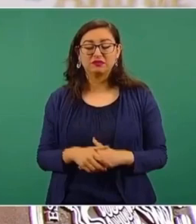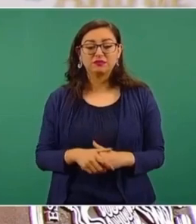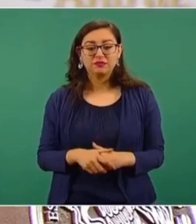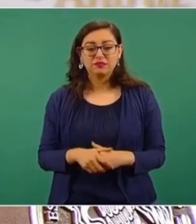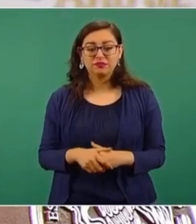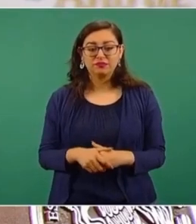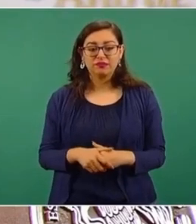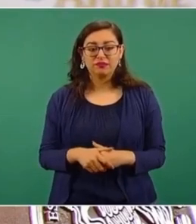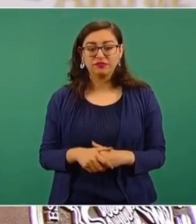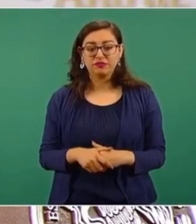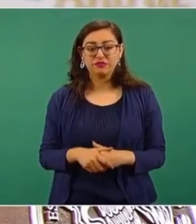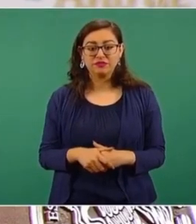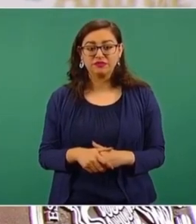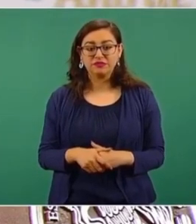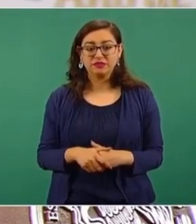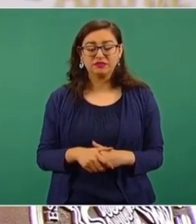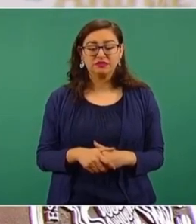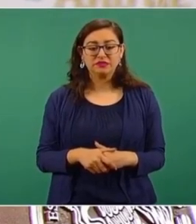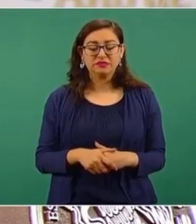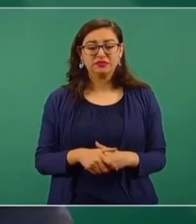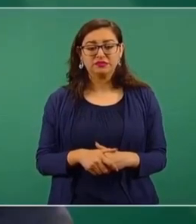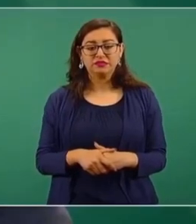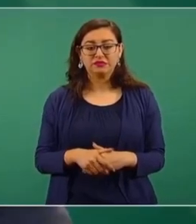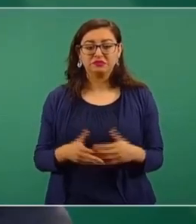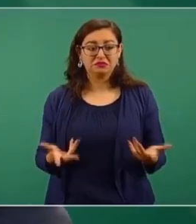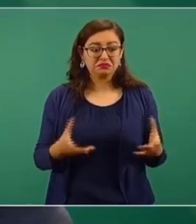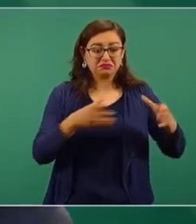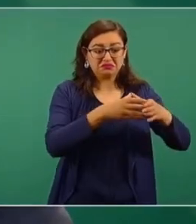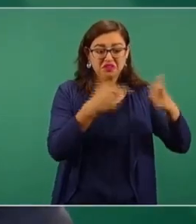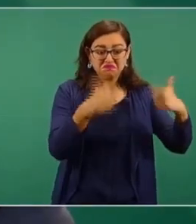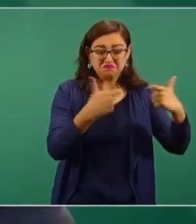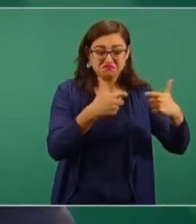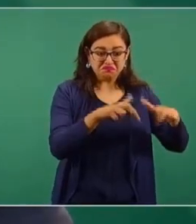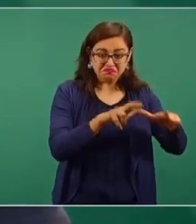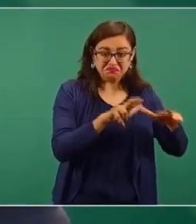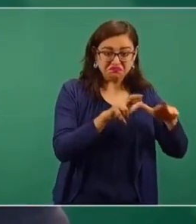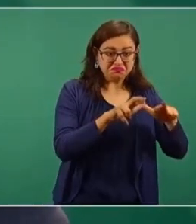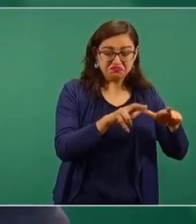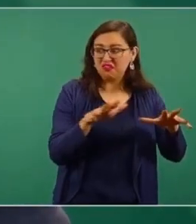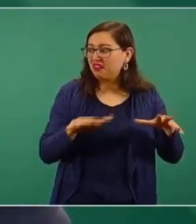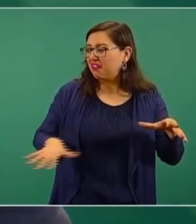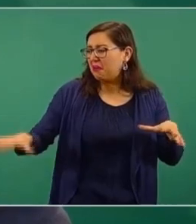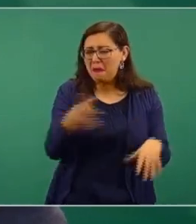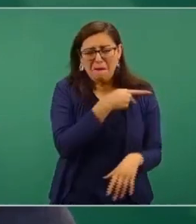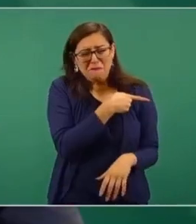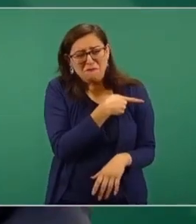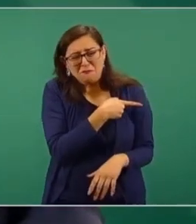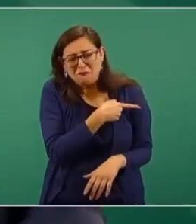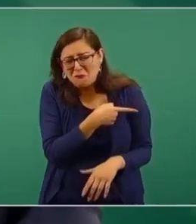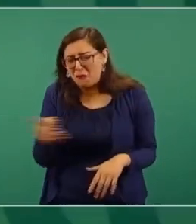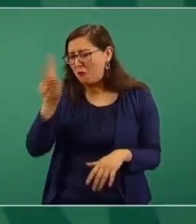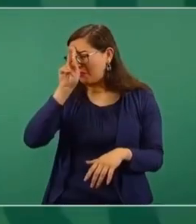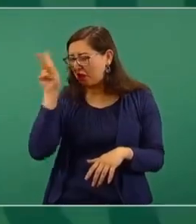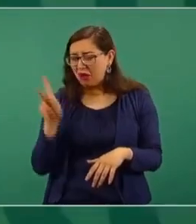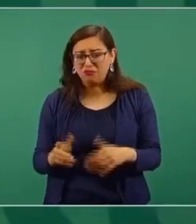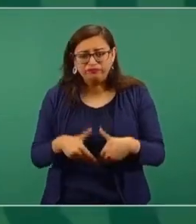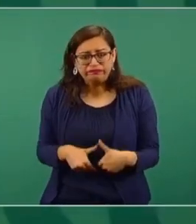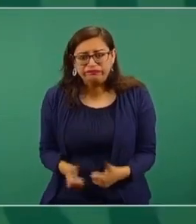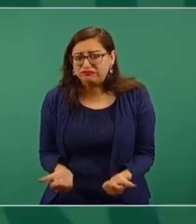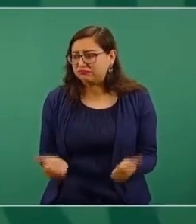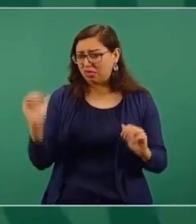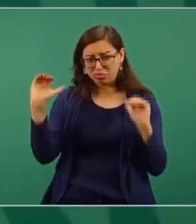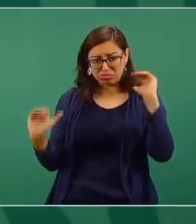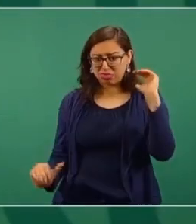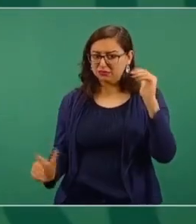no tienen lo indispensable, nadie tiene derecho a lo superfluo. Y, mucho antes, Morelos había dicho,